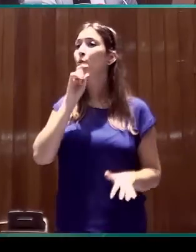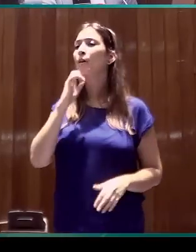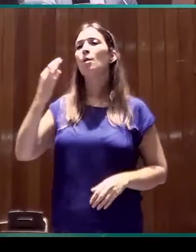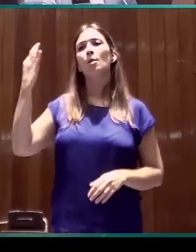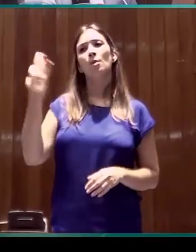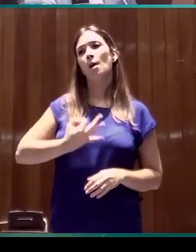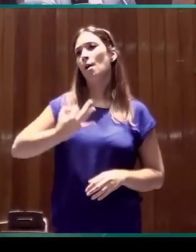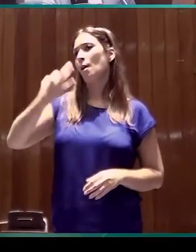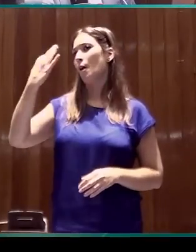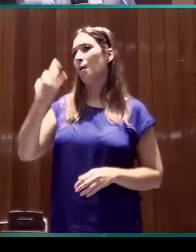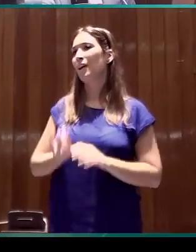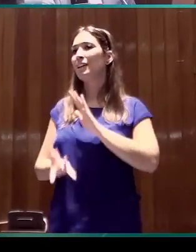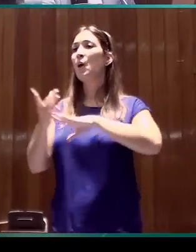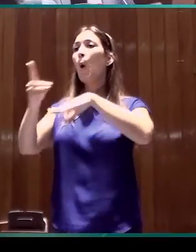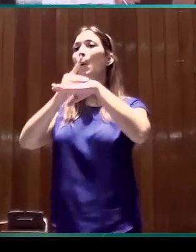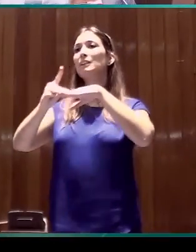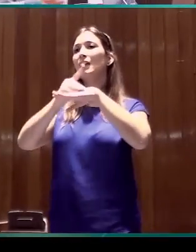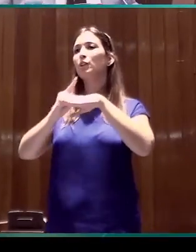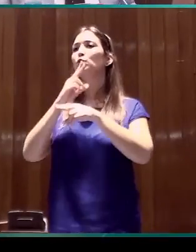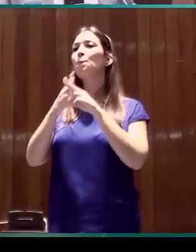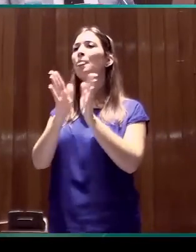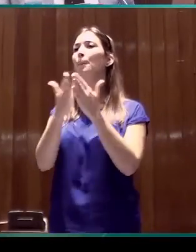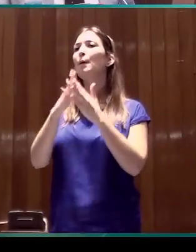una base de datos bibliográfica